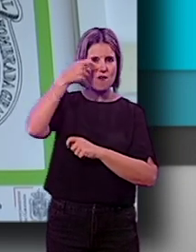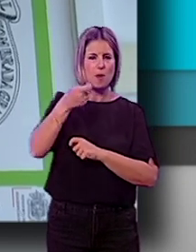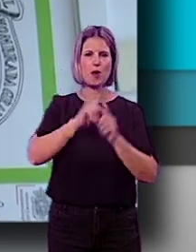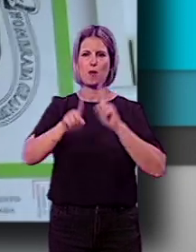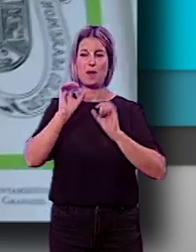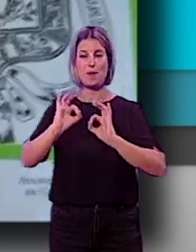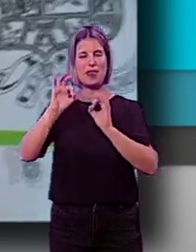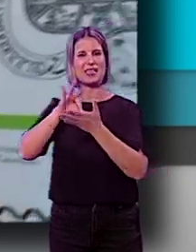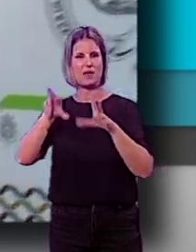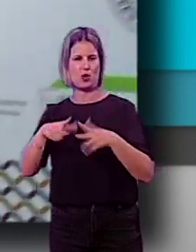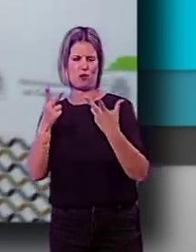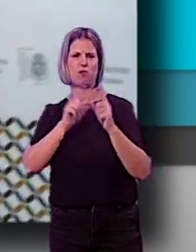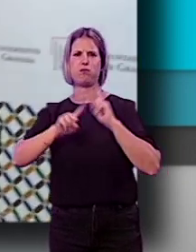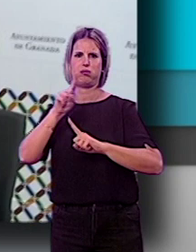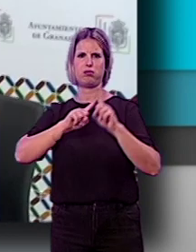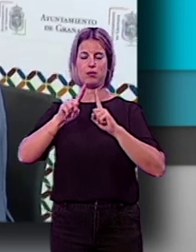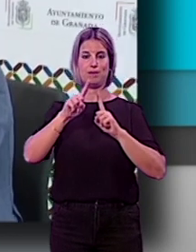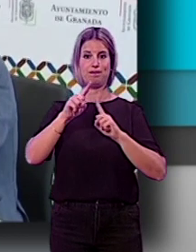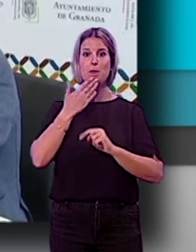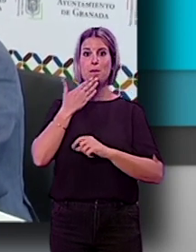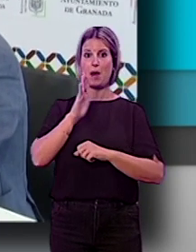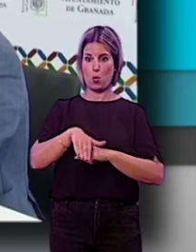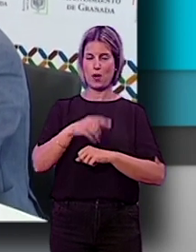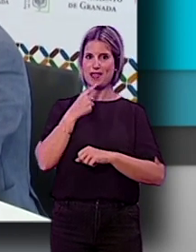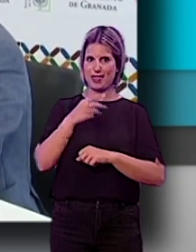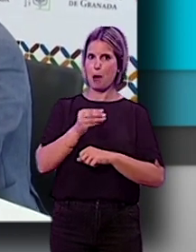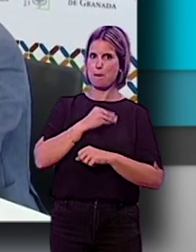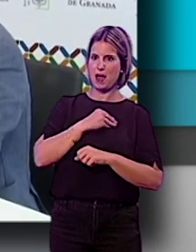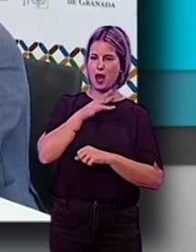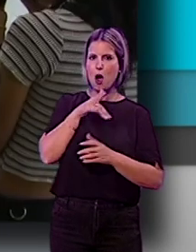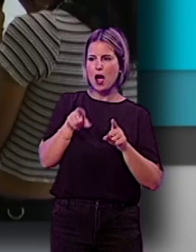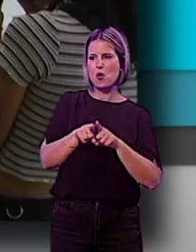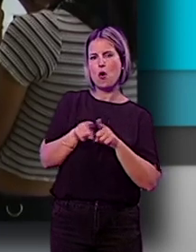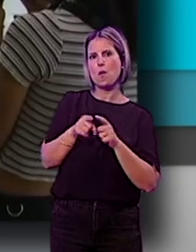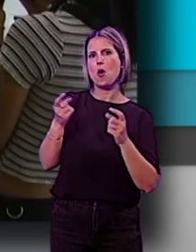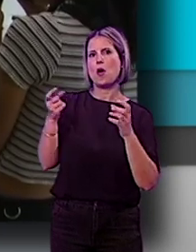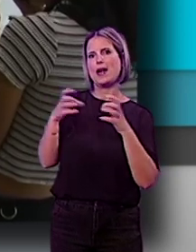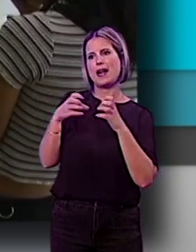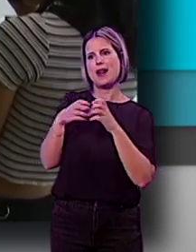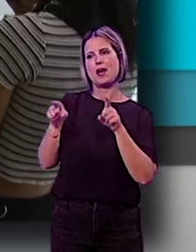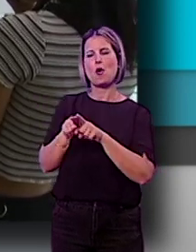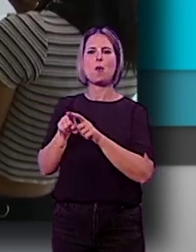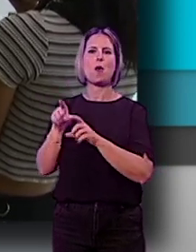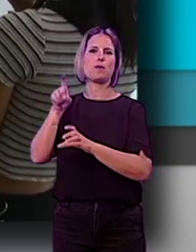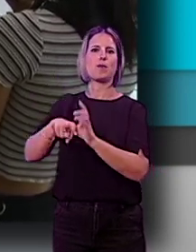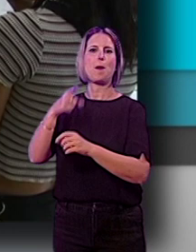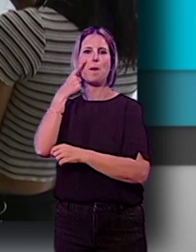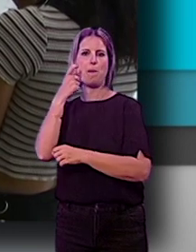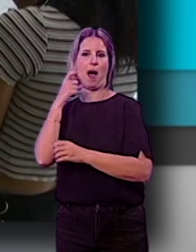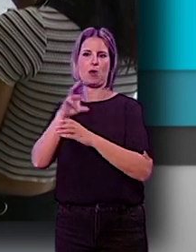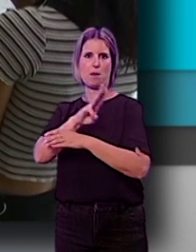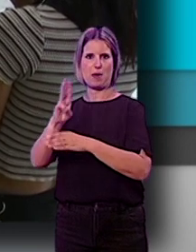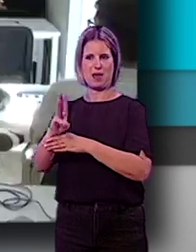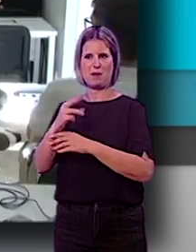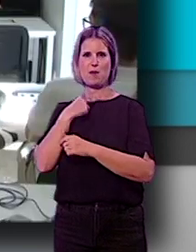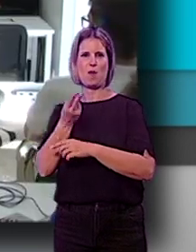servicios sociales. Francisco Cuenca ha lamentado que Granada sea ahora una sucursal del Partido Popular Andaluz, sin ninguna relevancia, ni contar con